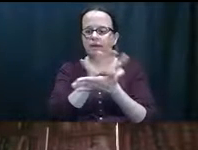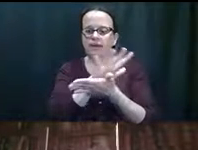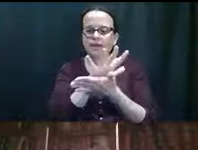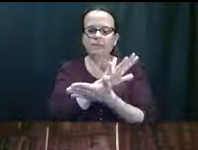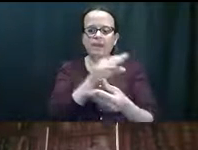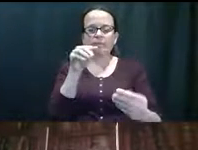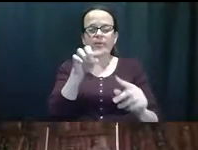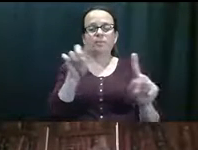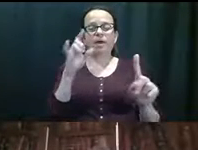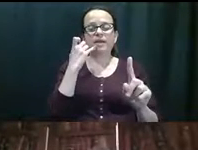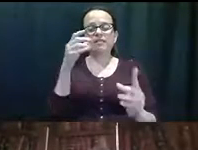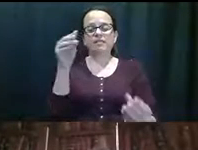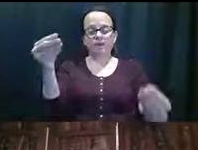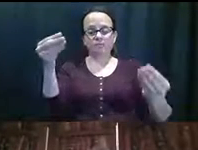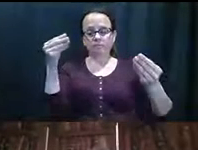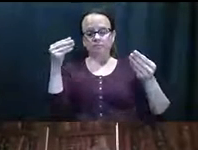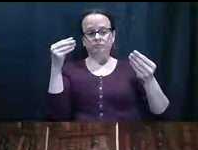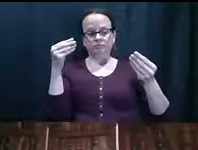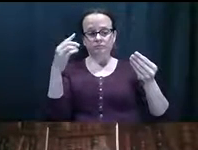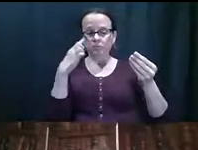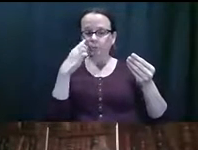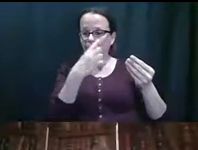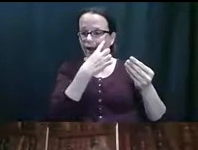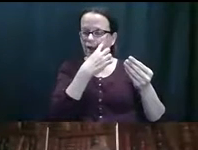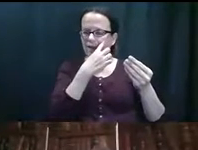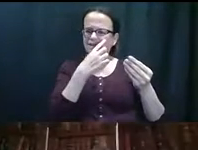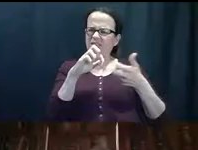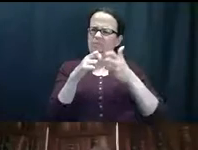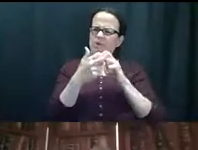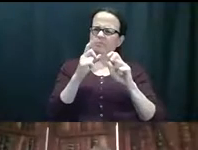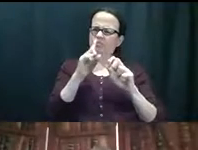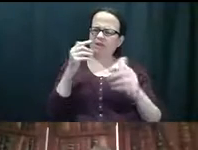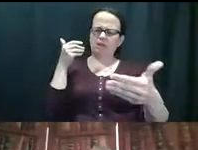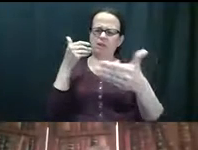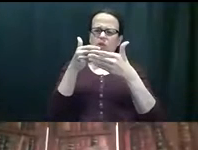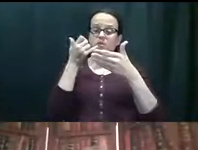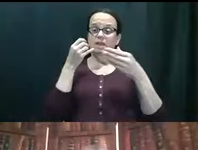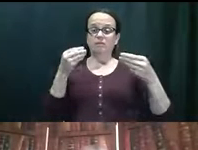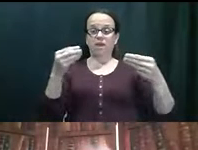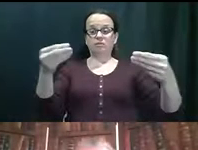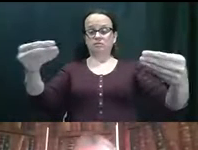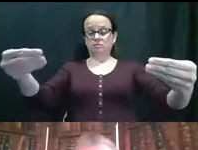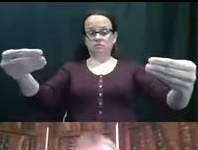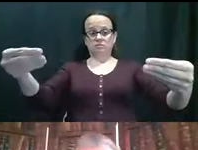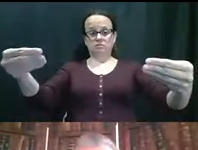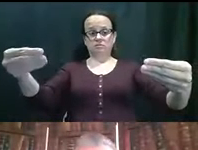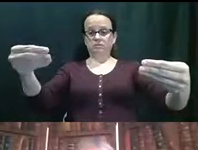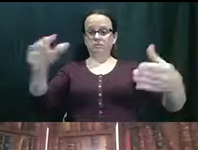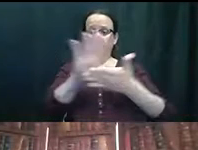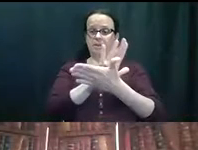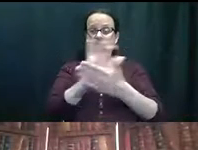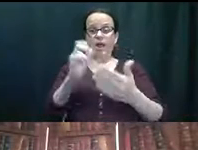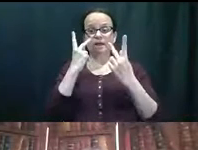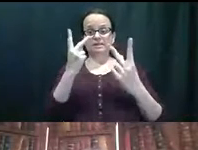papel. Y si yo lo, lo ve, lo, cojo el papel y lo, lo pongo tan cercano, no lo puedo ver. Pero si lo,